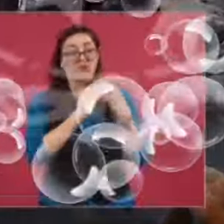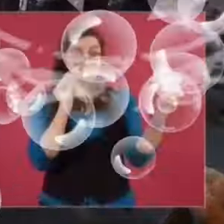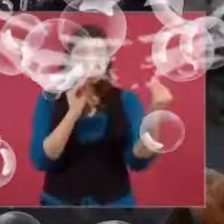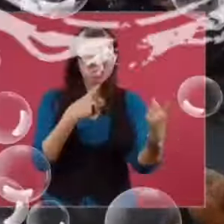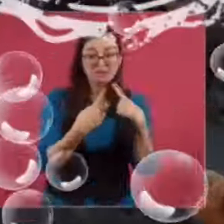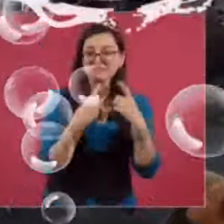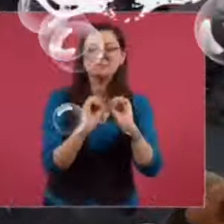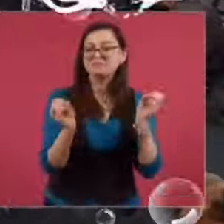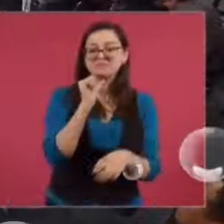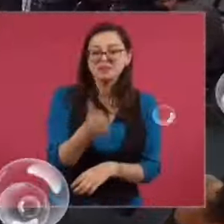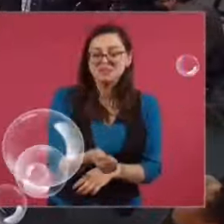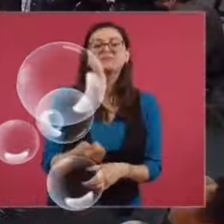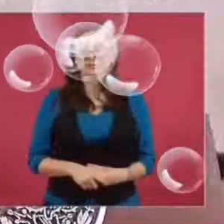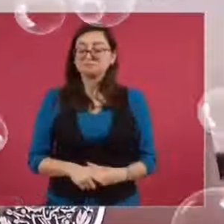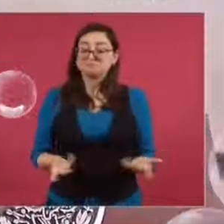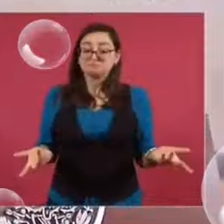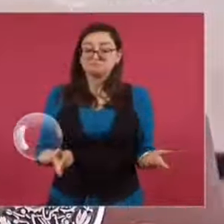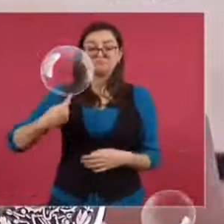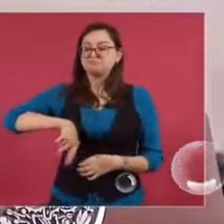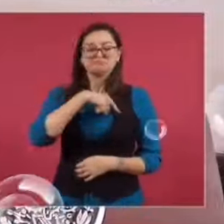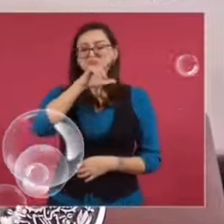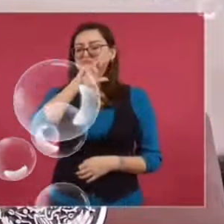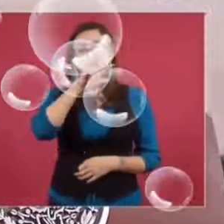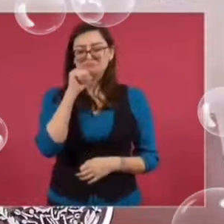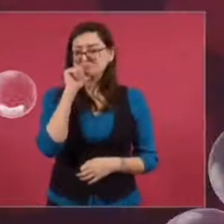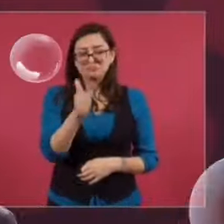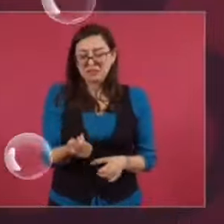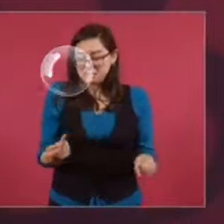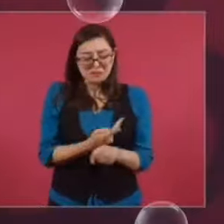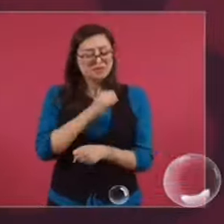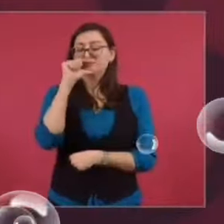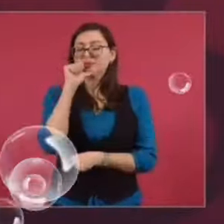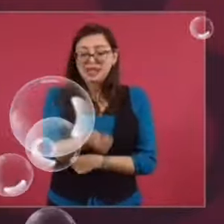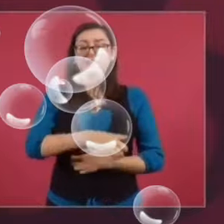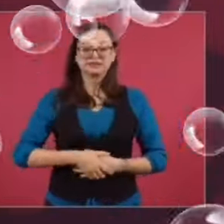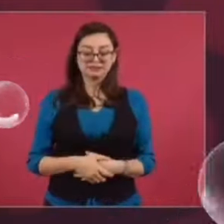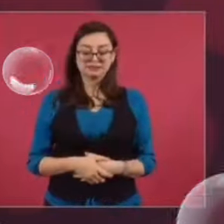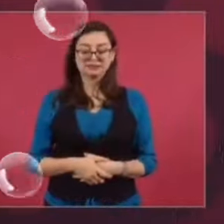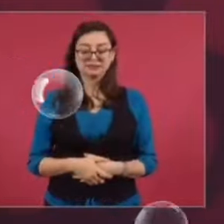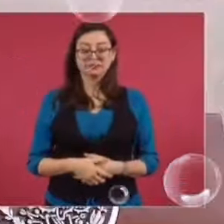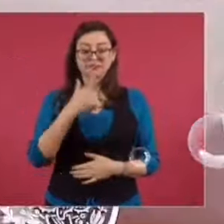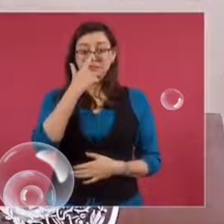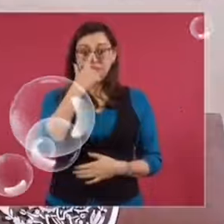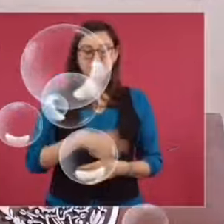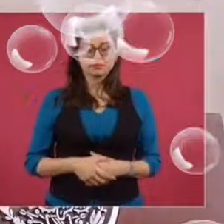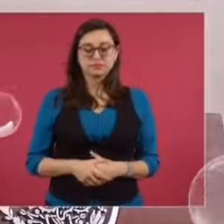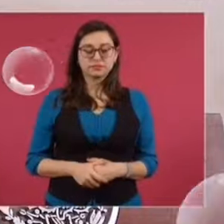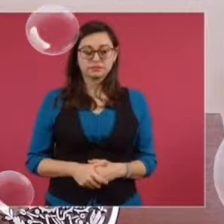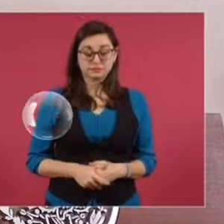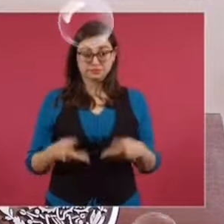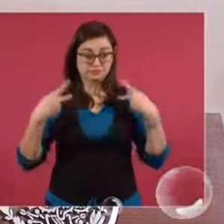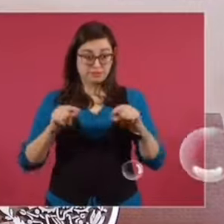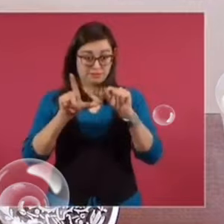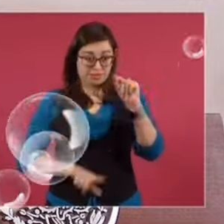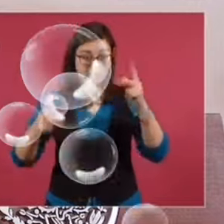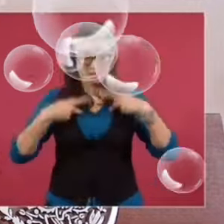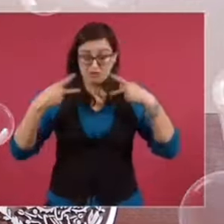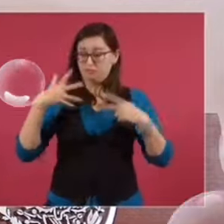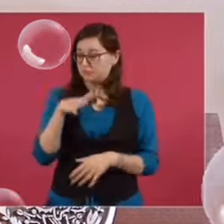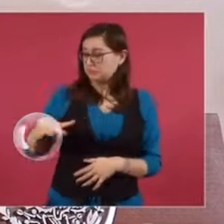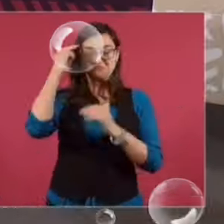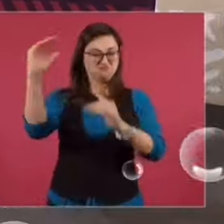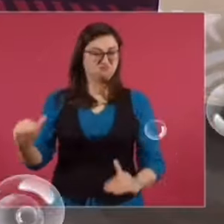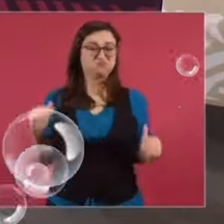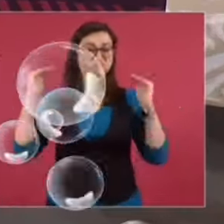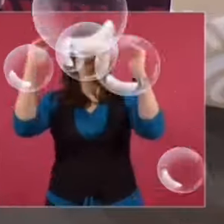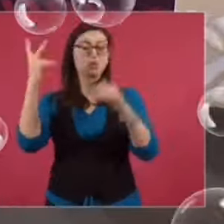No hay que temer, no hay que preocuparse. No pasa nada. Si no tuviésemos un pueblo tan politizado y